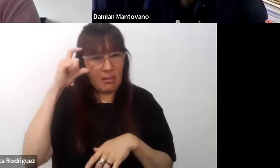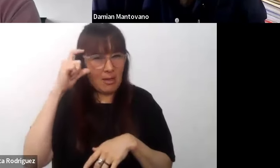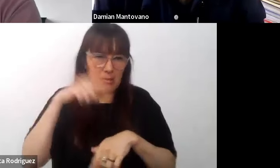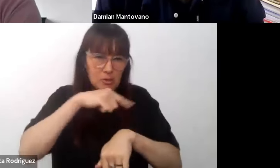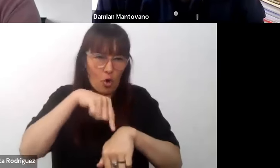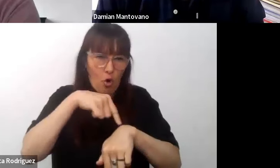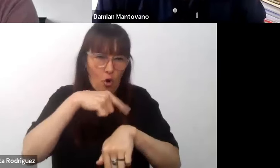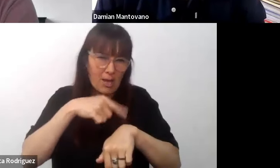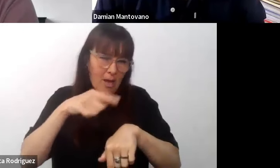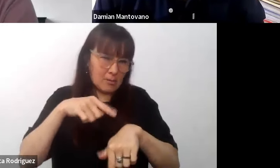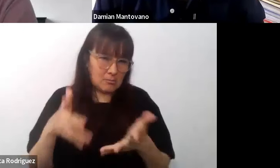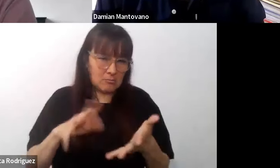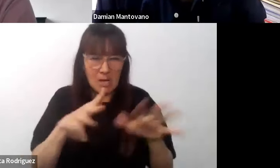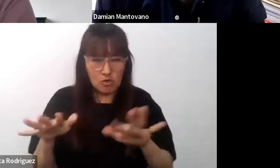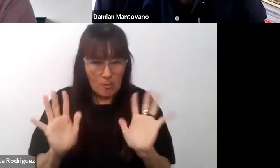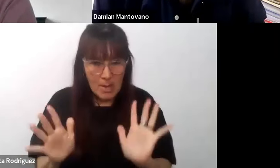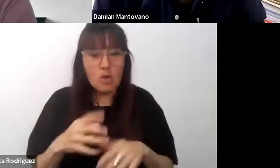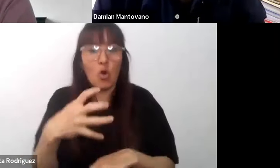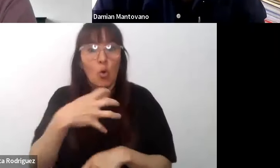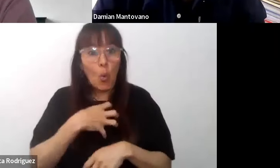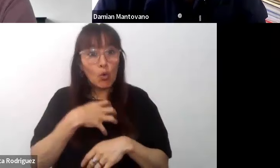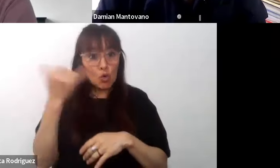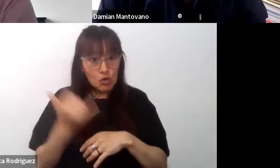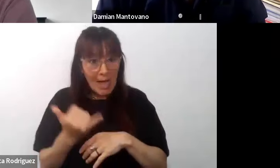duración promedio se están realizando cursos